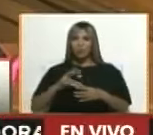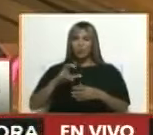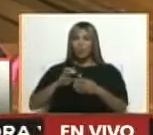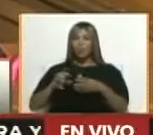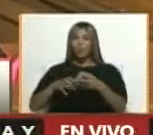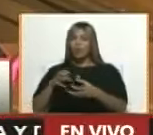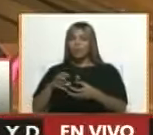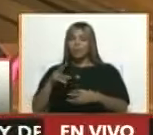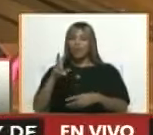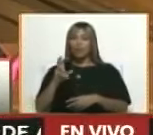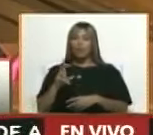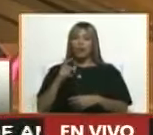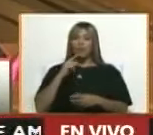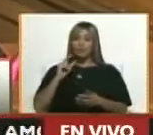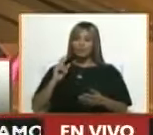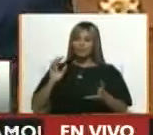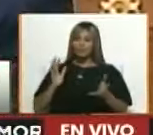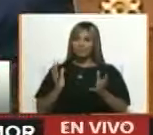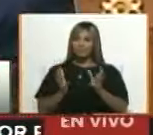donde hace falta,